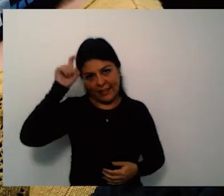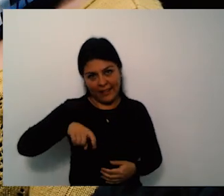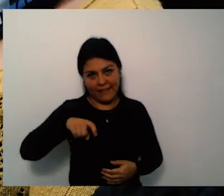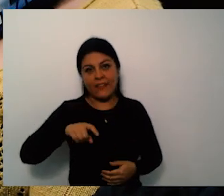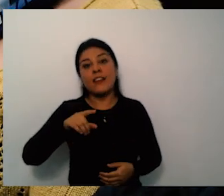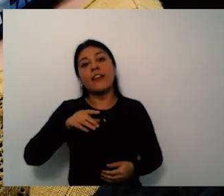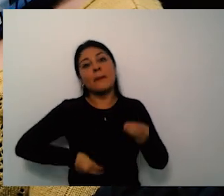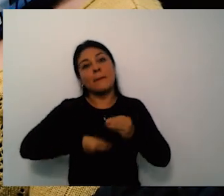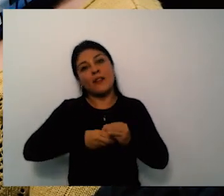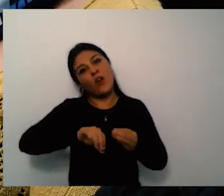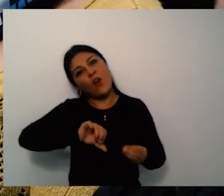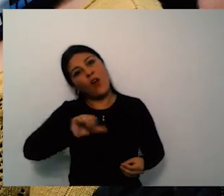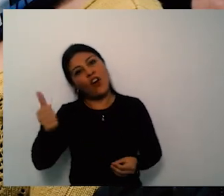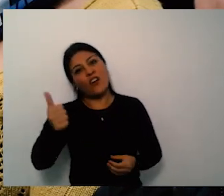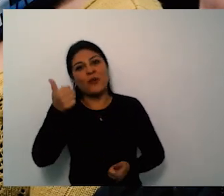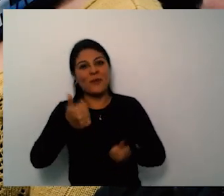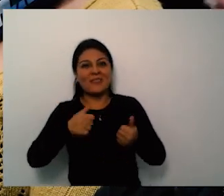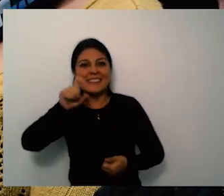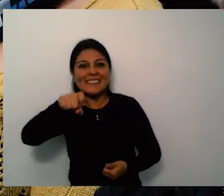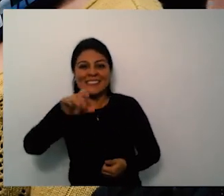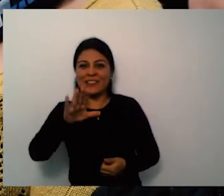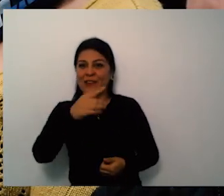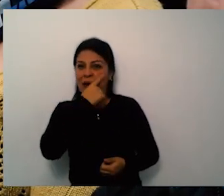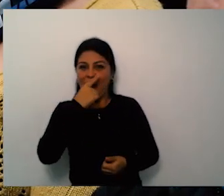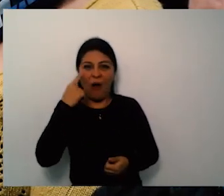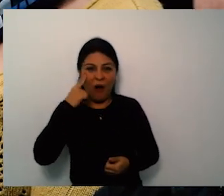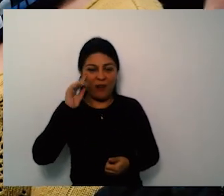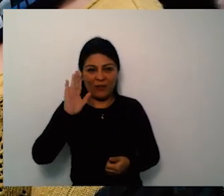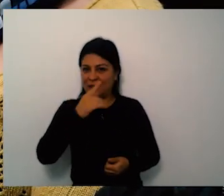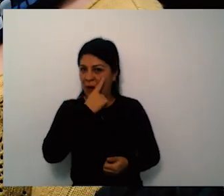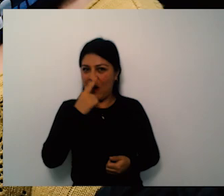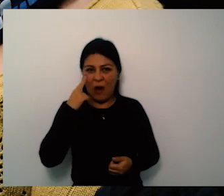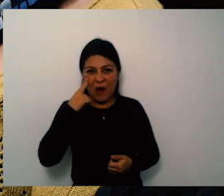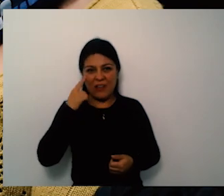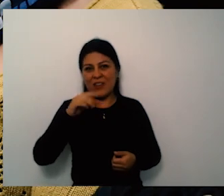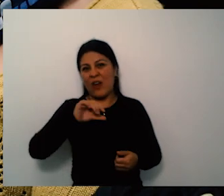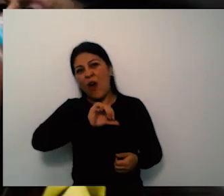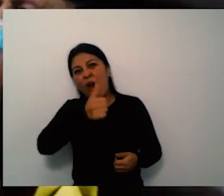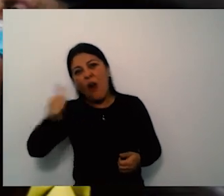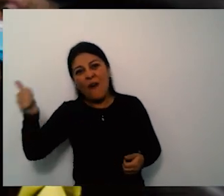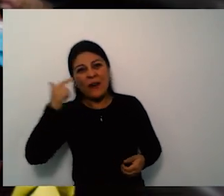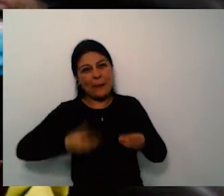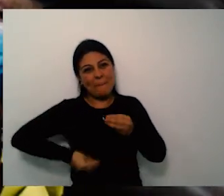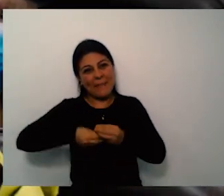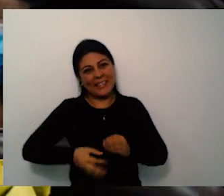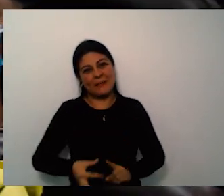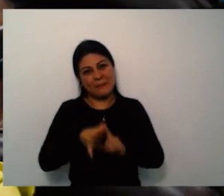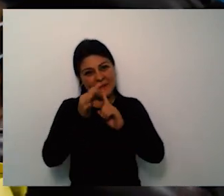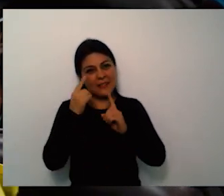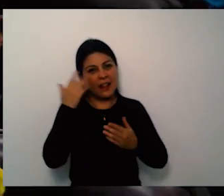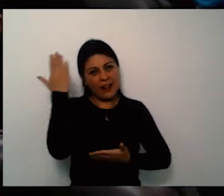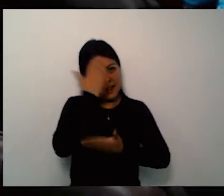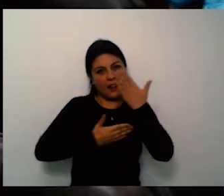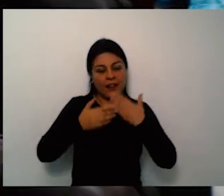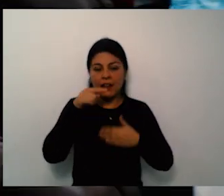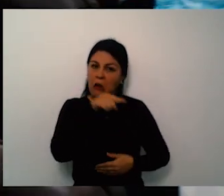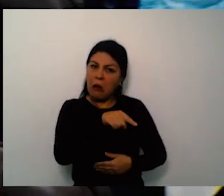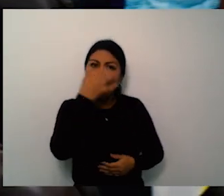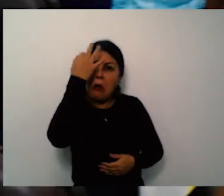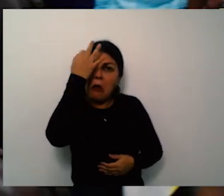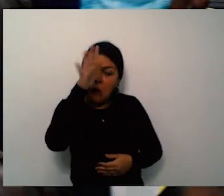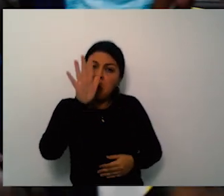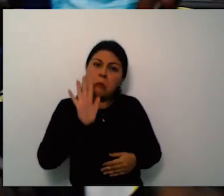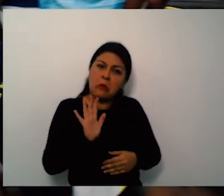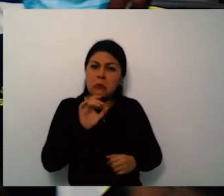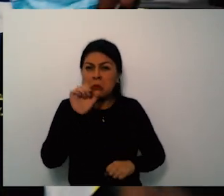ya estamos haciendo estamos hablando con las universidades y directamente con las asociaciones de especialistas para ver